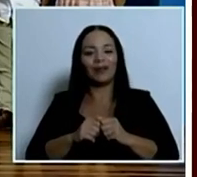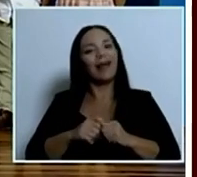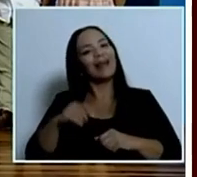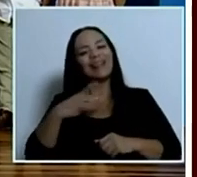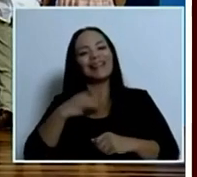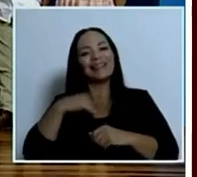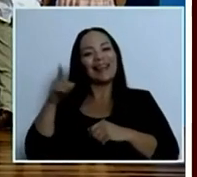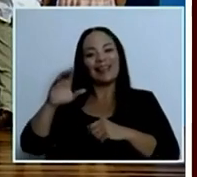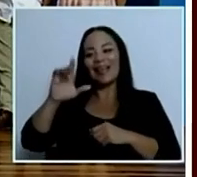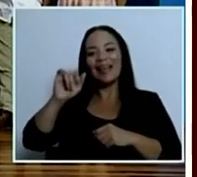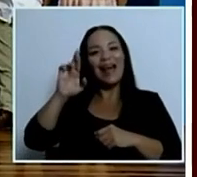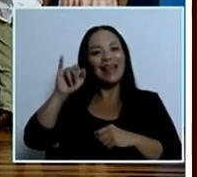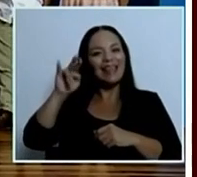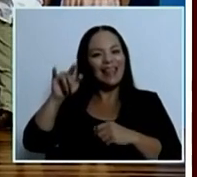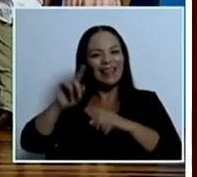interesante.